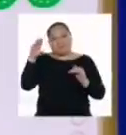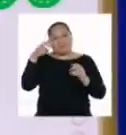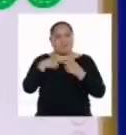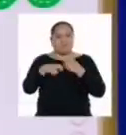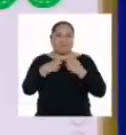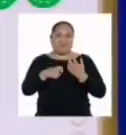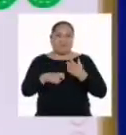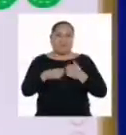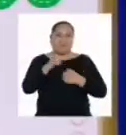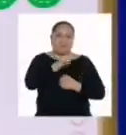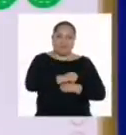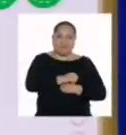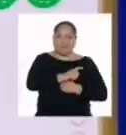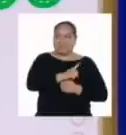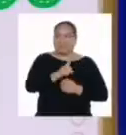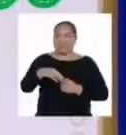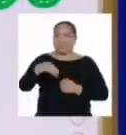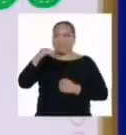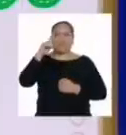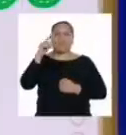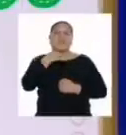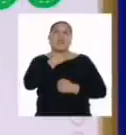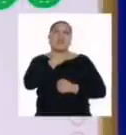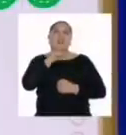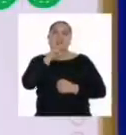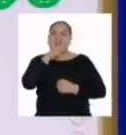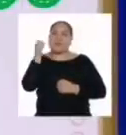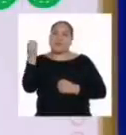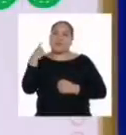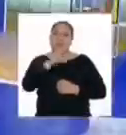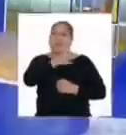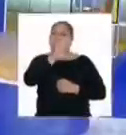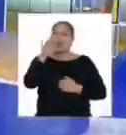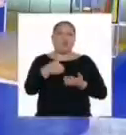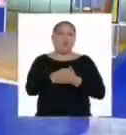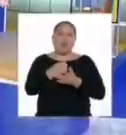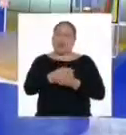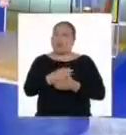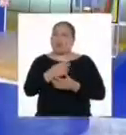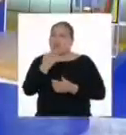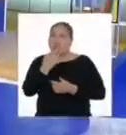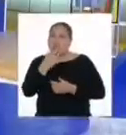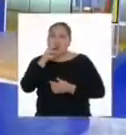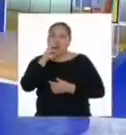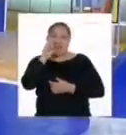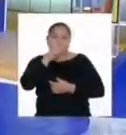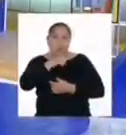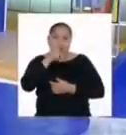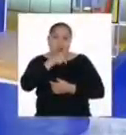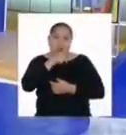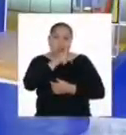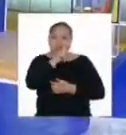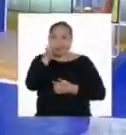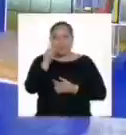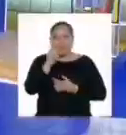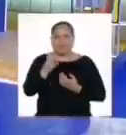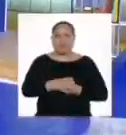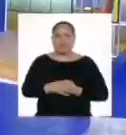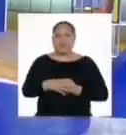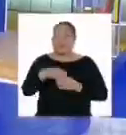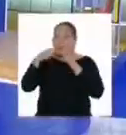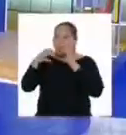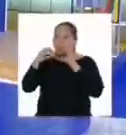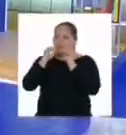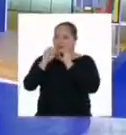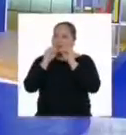Como dice mi abuelita, no todo es color de rosa. Logramos conversarlo rápidamente, lo que me hizo